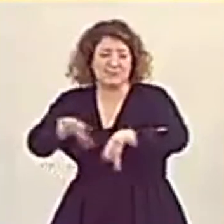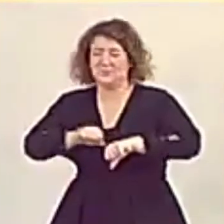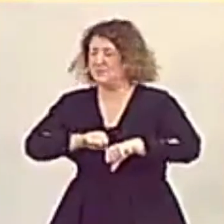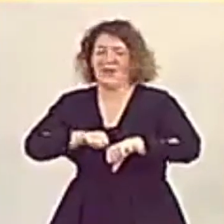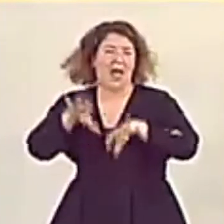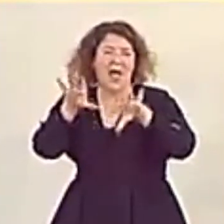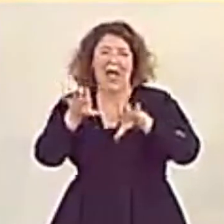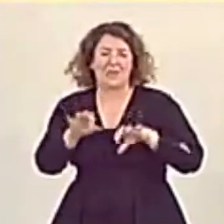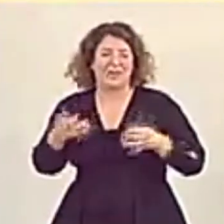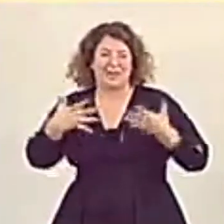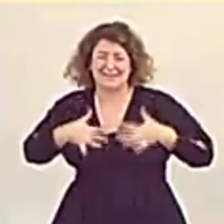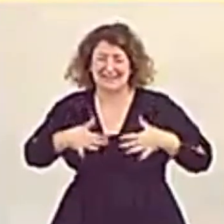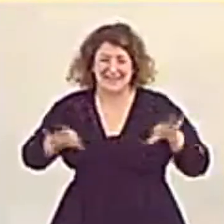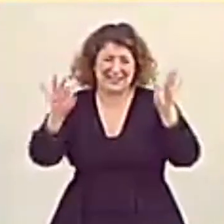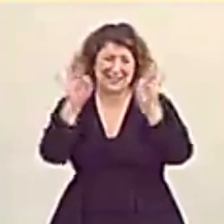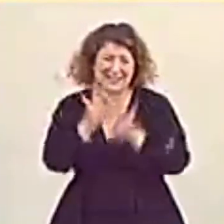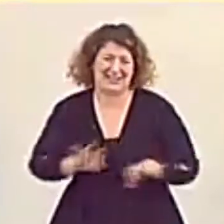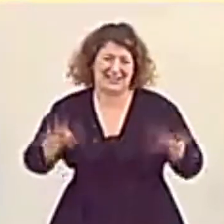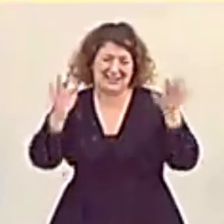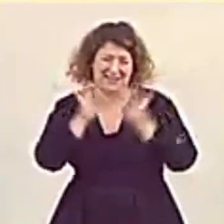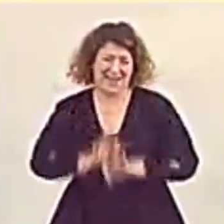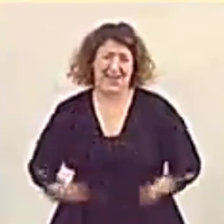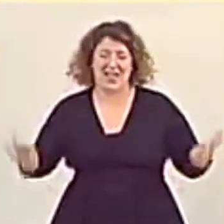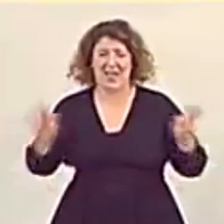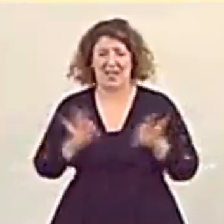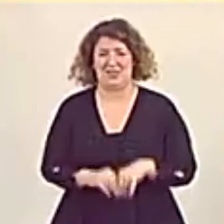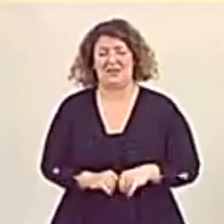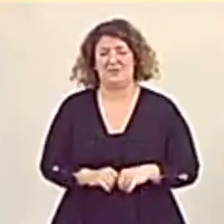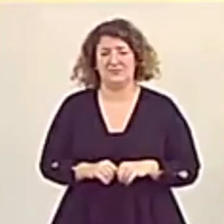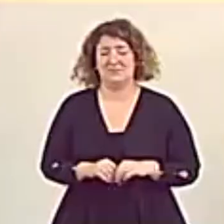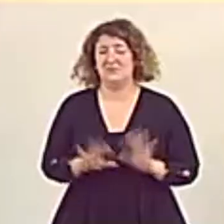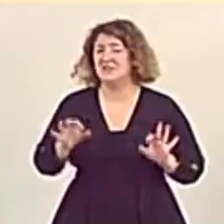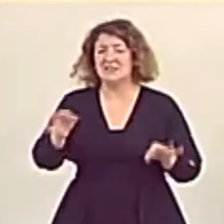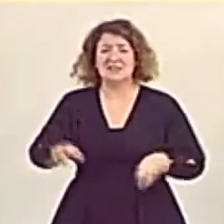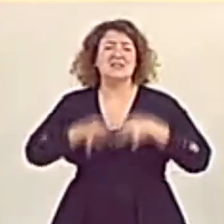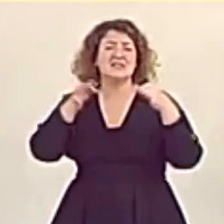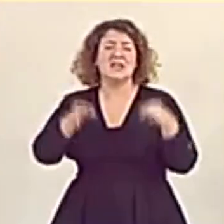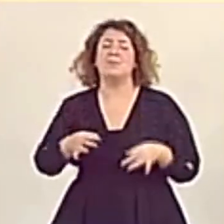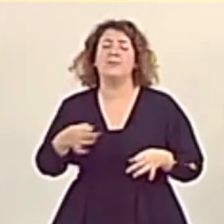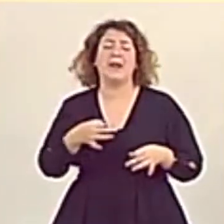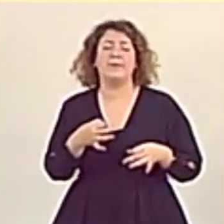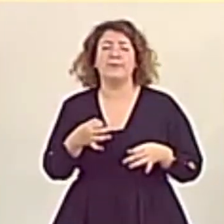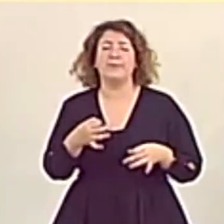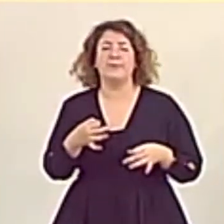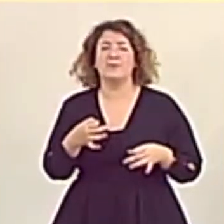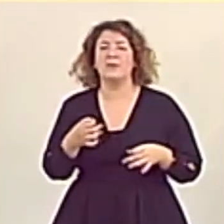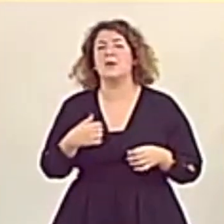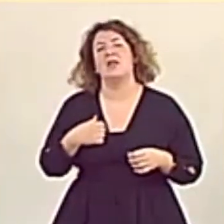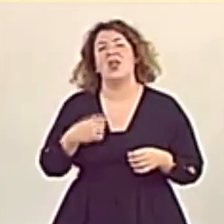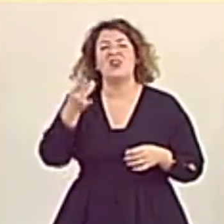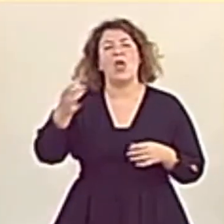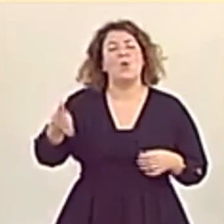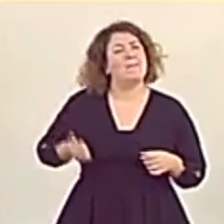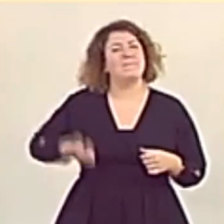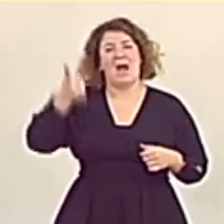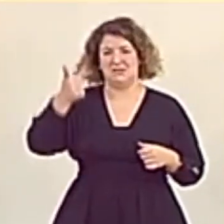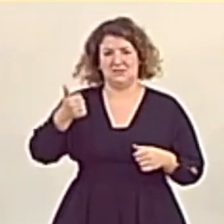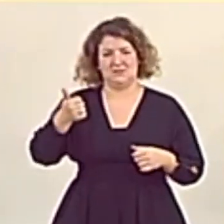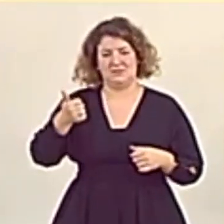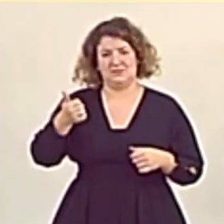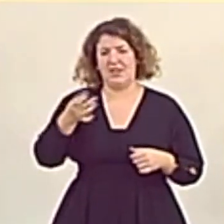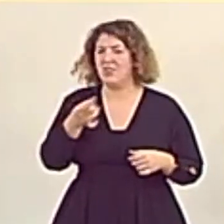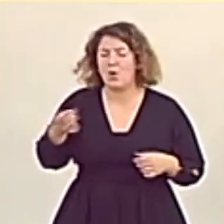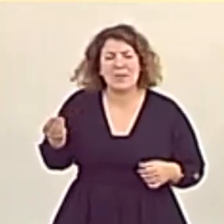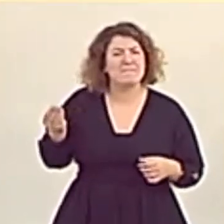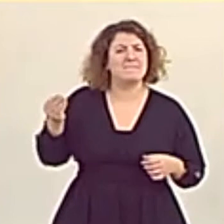Su primera receta siempre es más deuda. Más